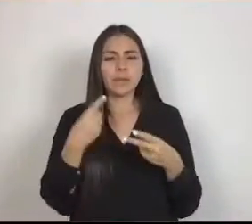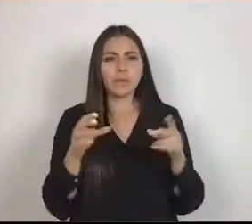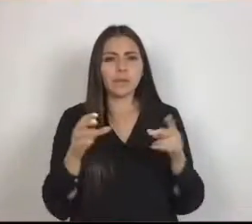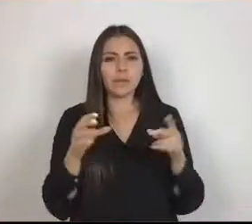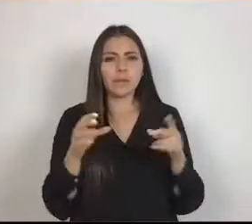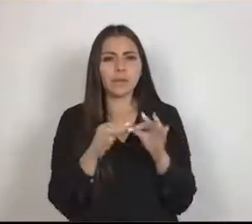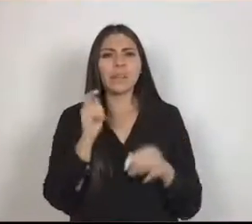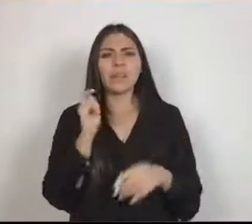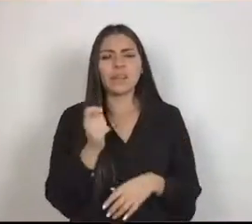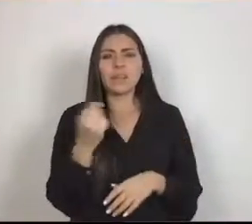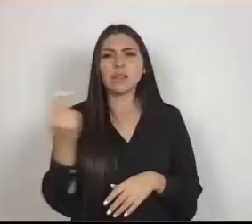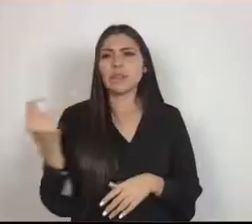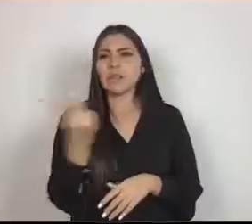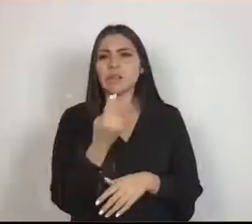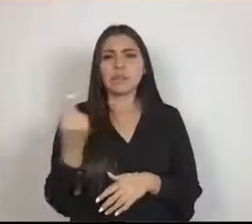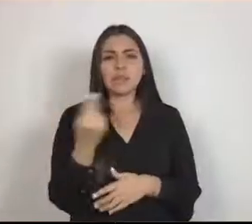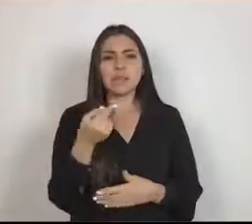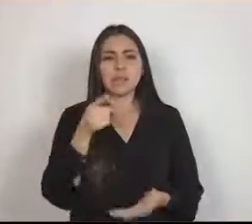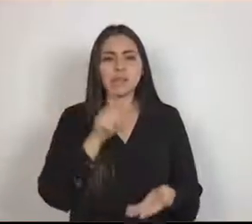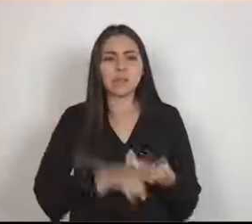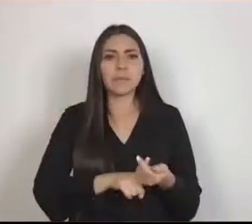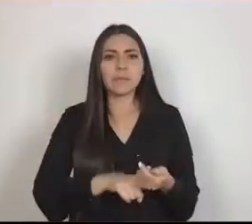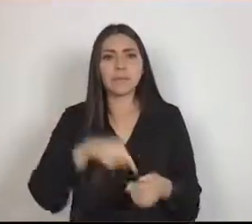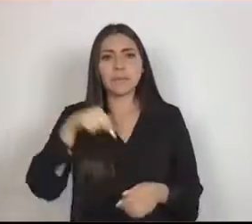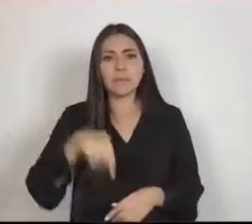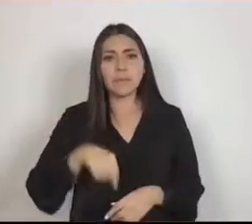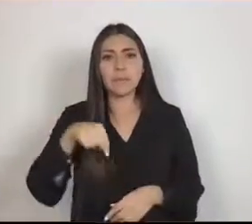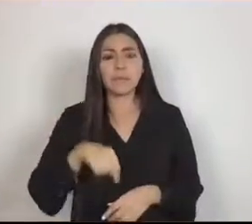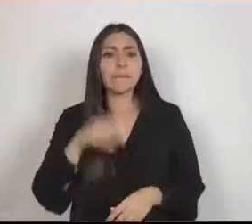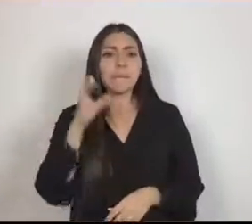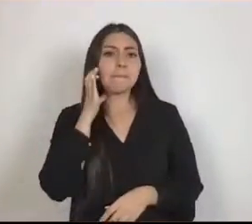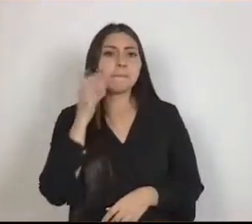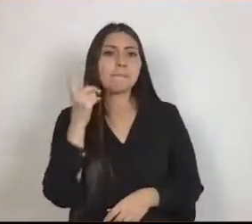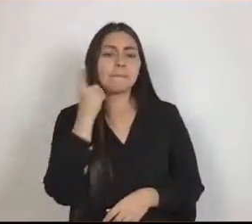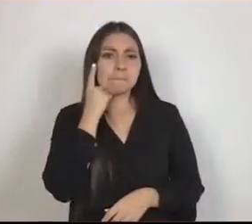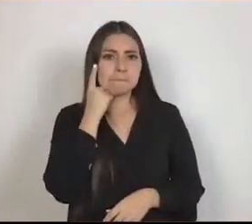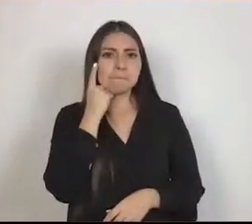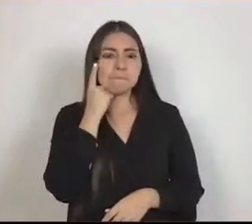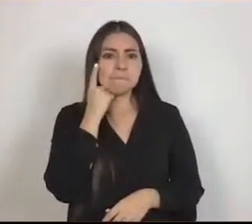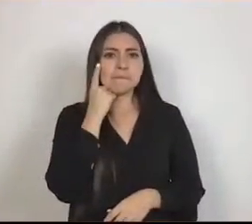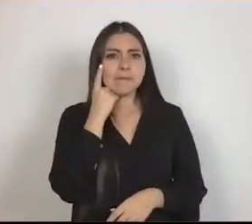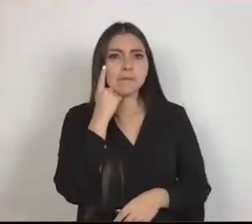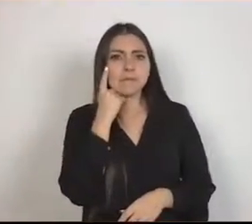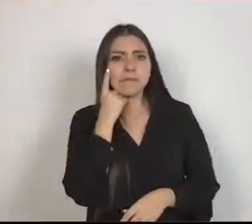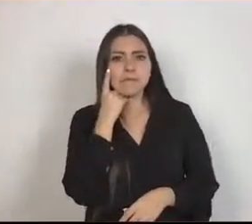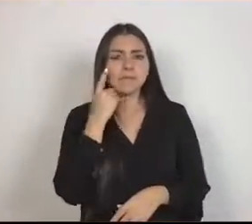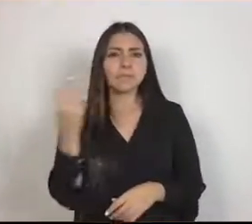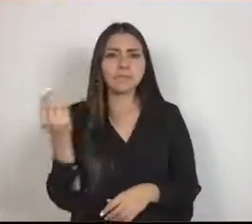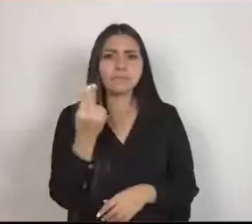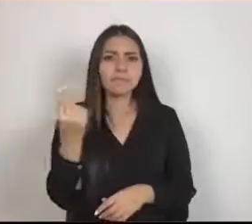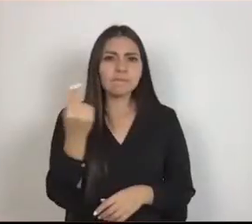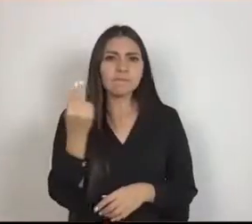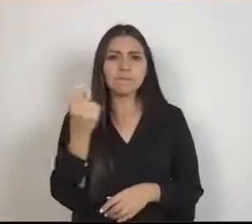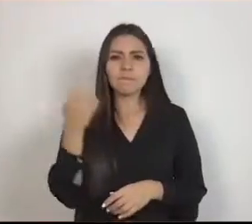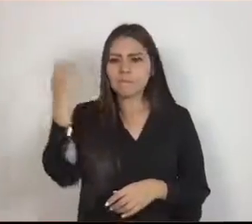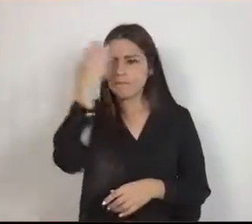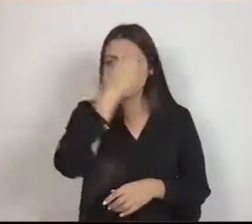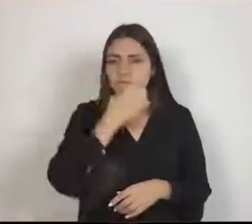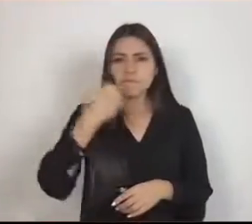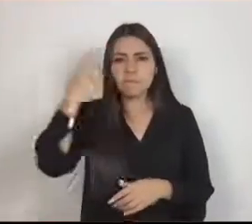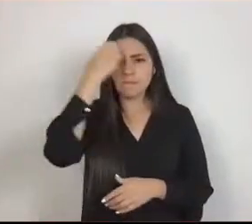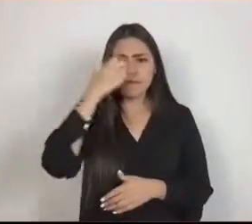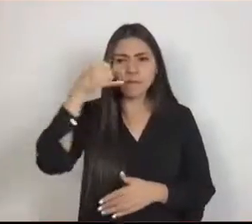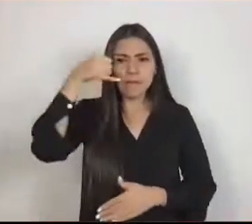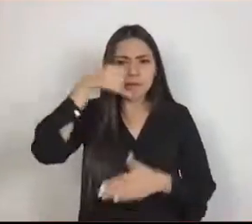necesidad de que esta legislatura se pronuncie realizando un diagnóstico que permita conocer y